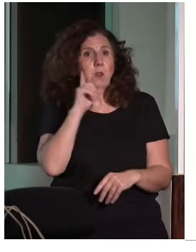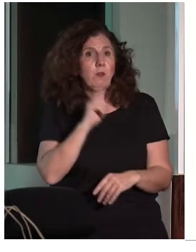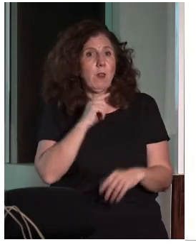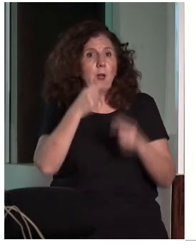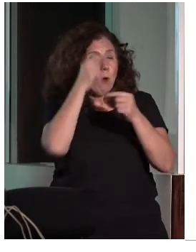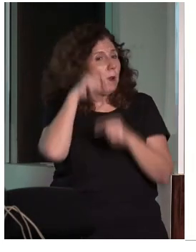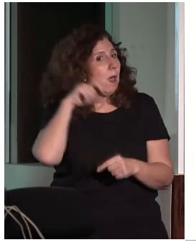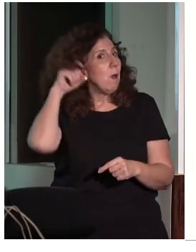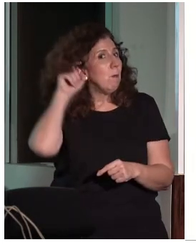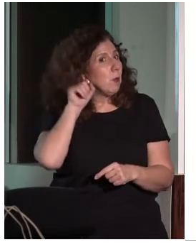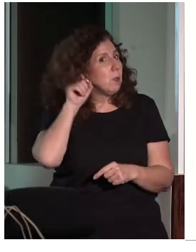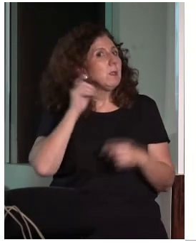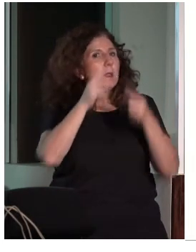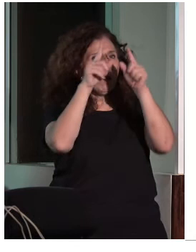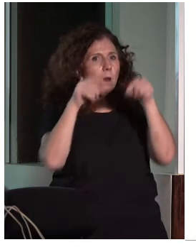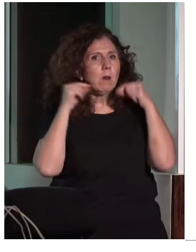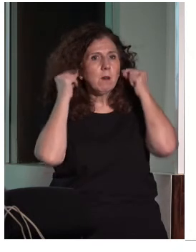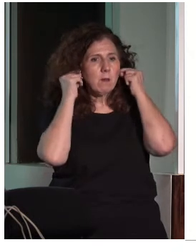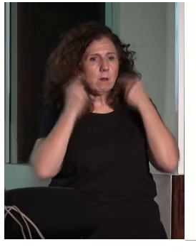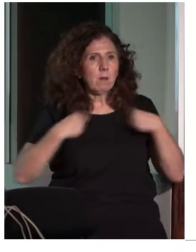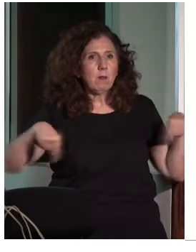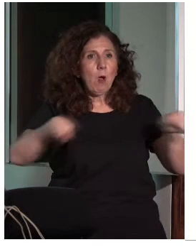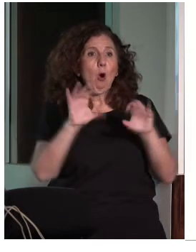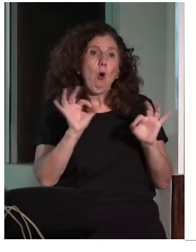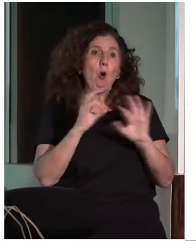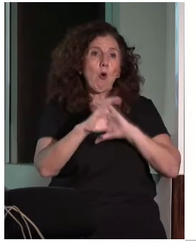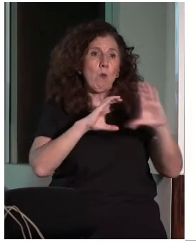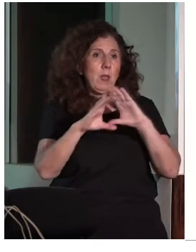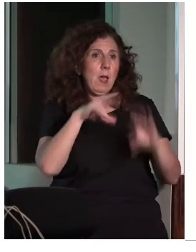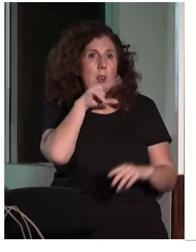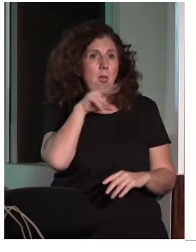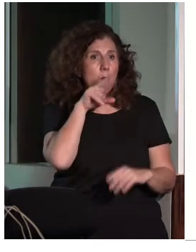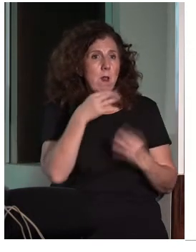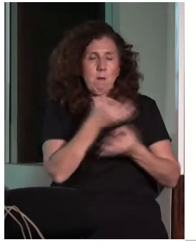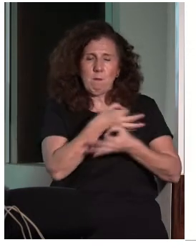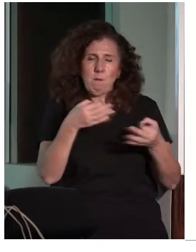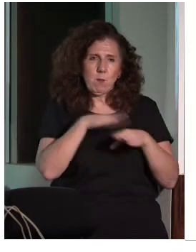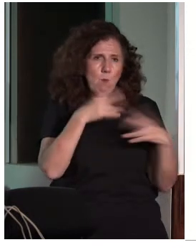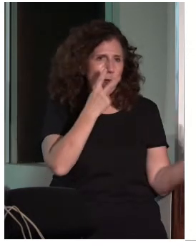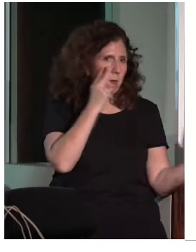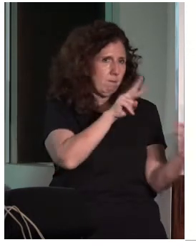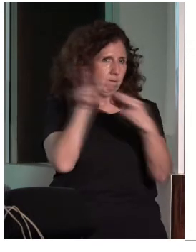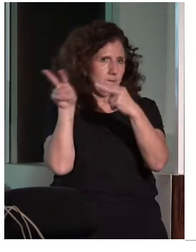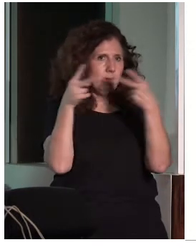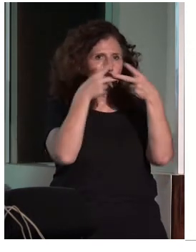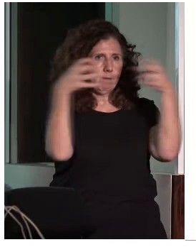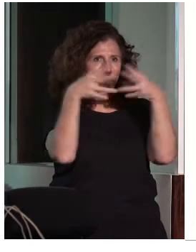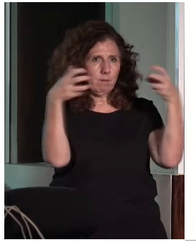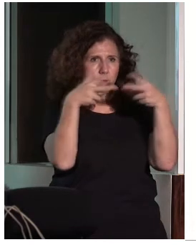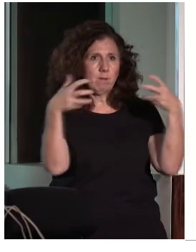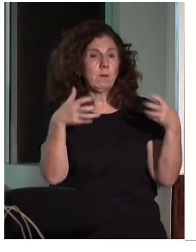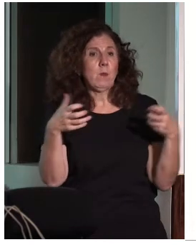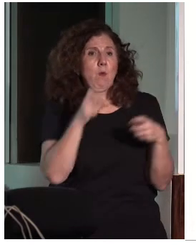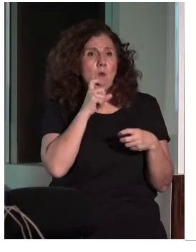auditiva y comunican en lengua oral, pues, pueden ir siguiendo de una forma bastante eficiente y